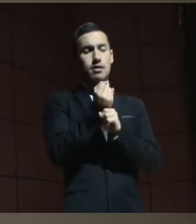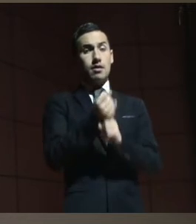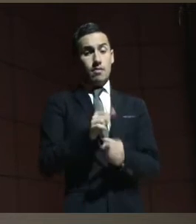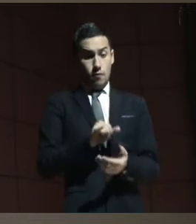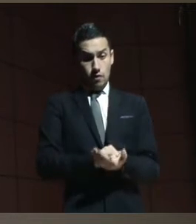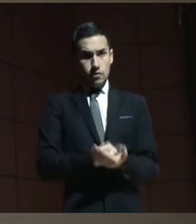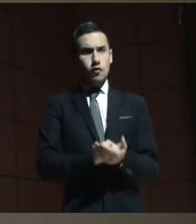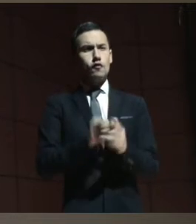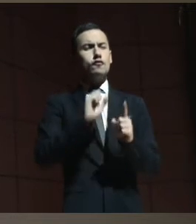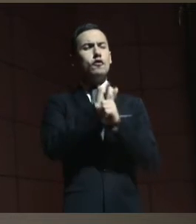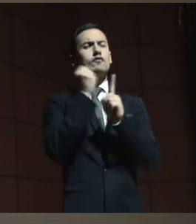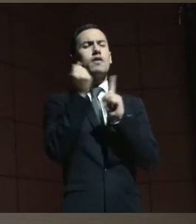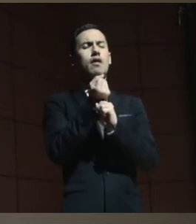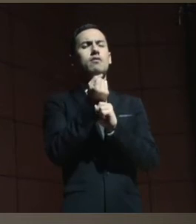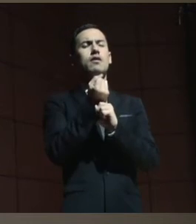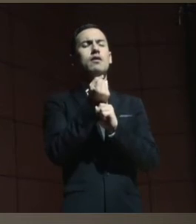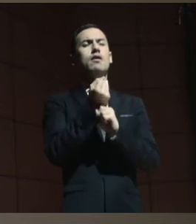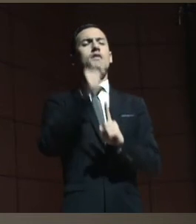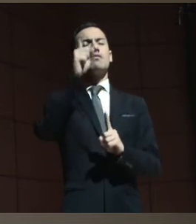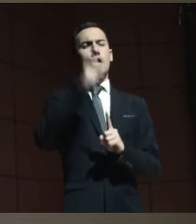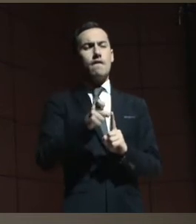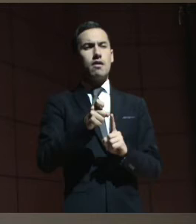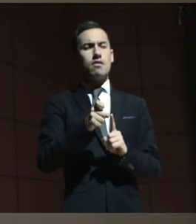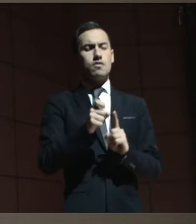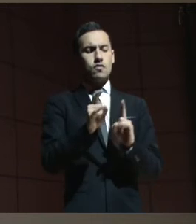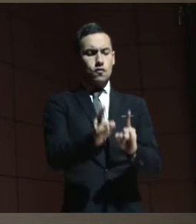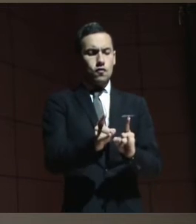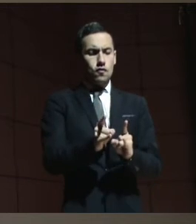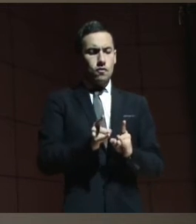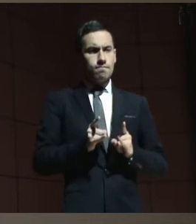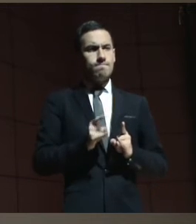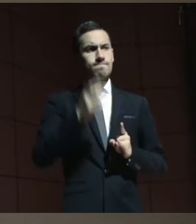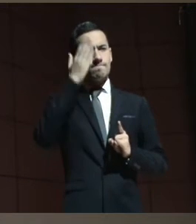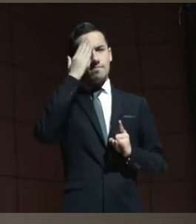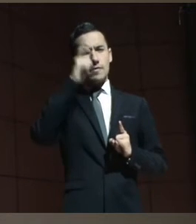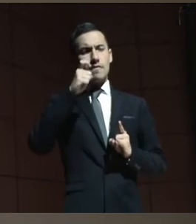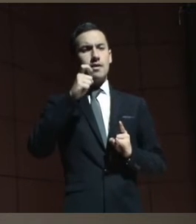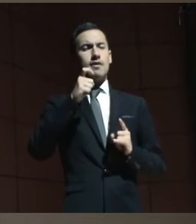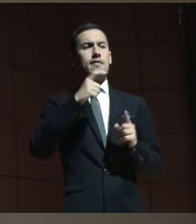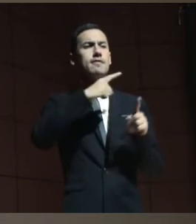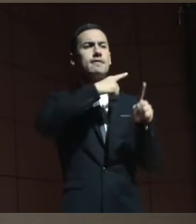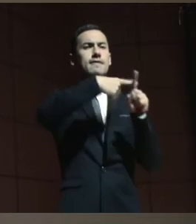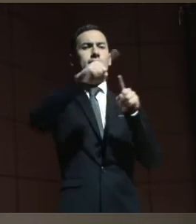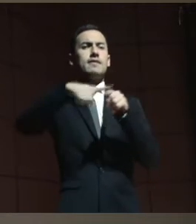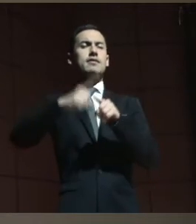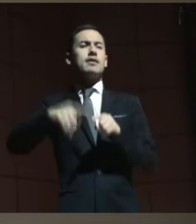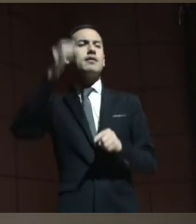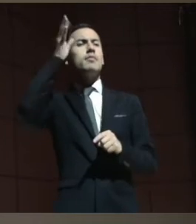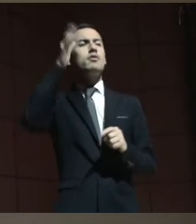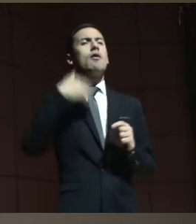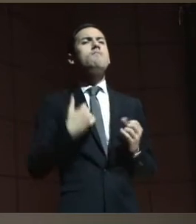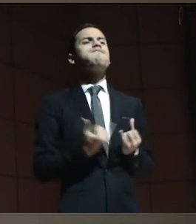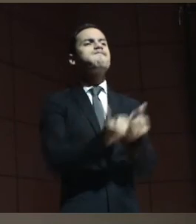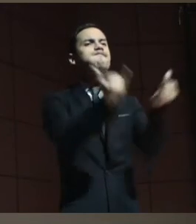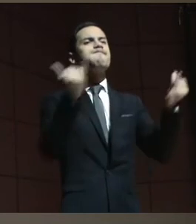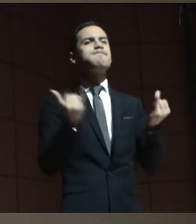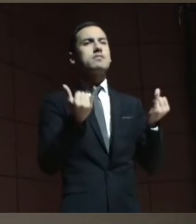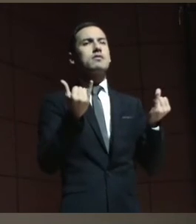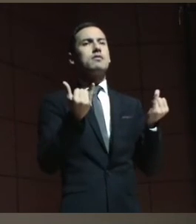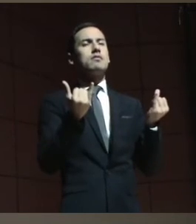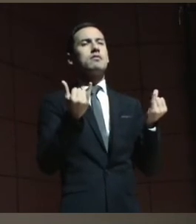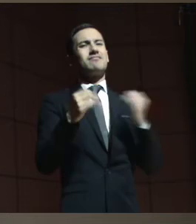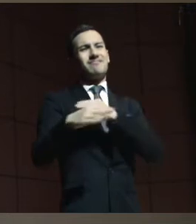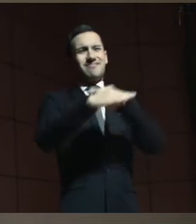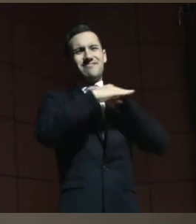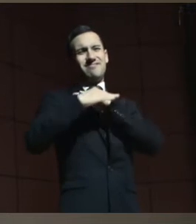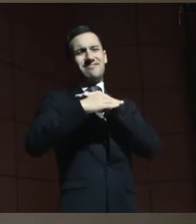sociedad la que tiene que absorber las diferencias que pudiesen existir para poder ser igual.